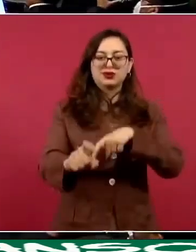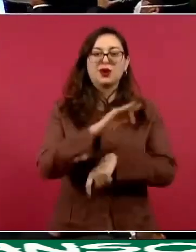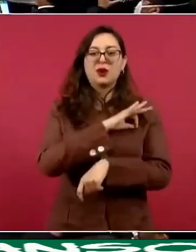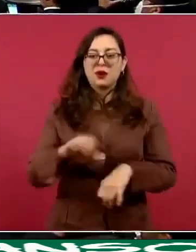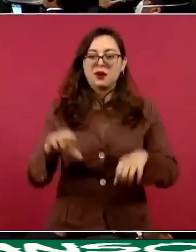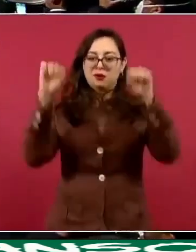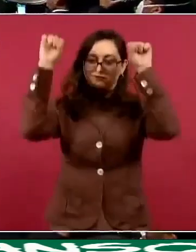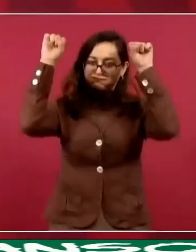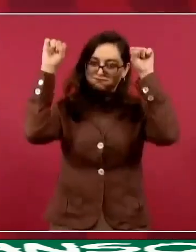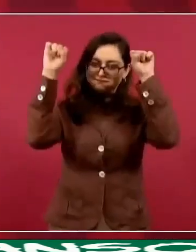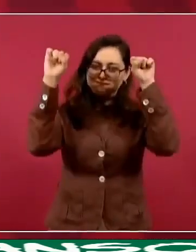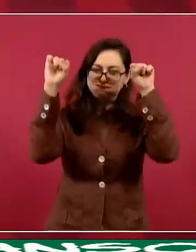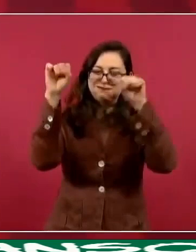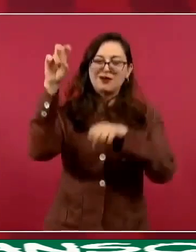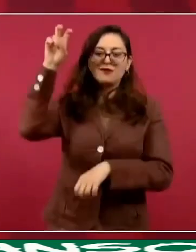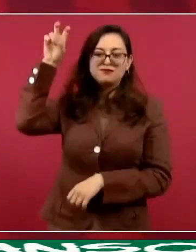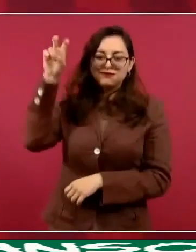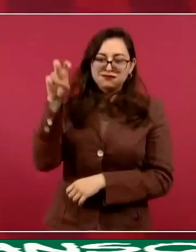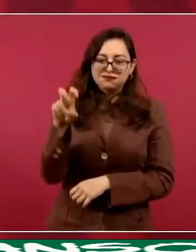esa sí se la podemos poner.